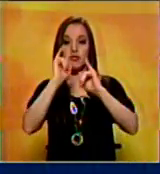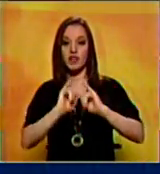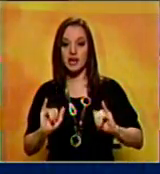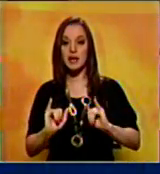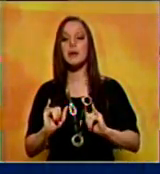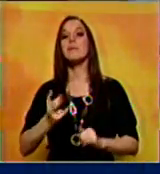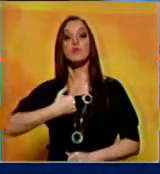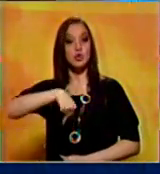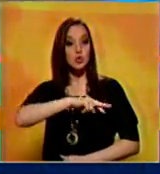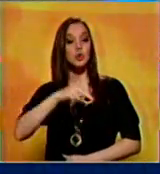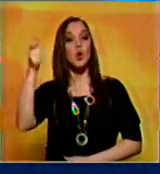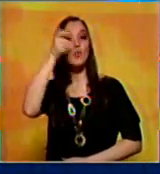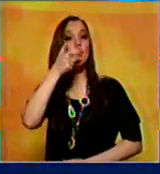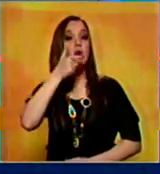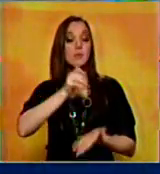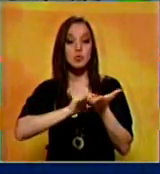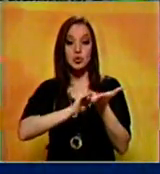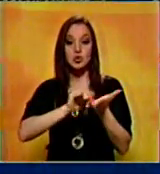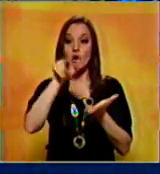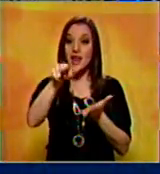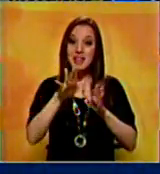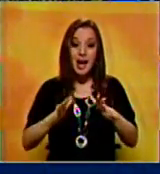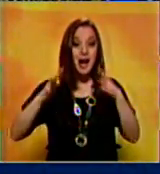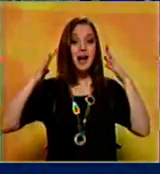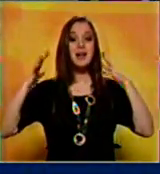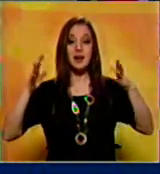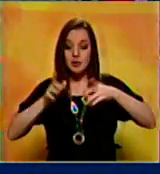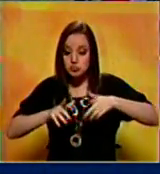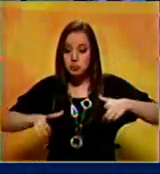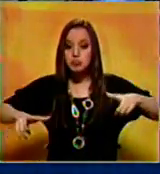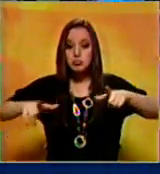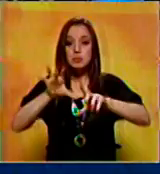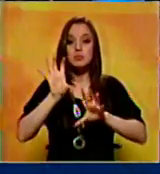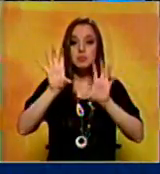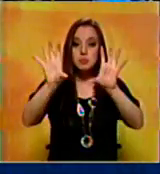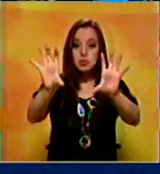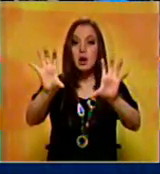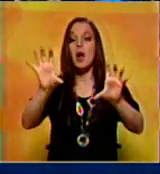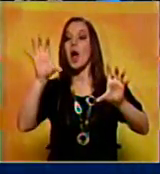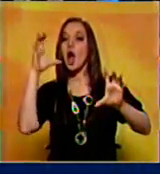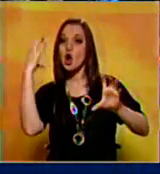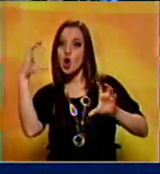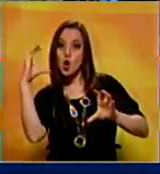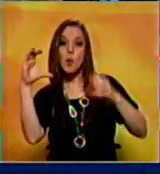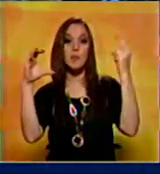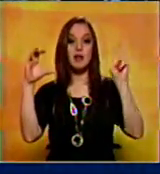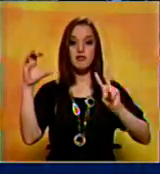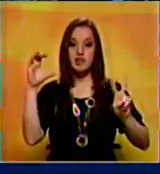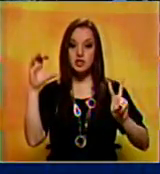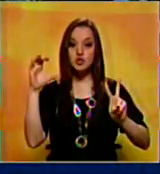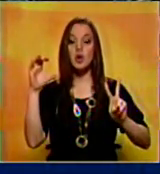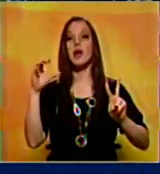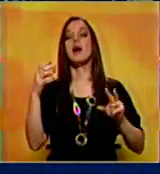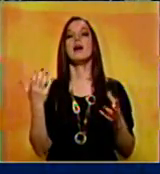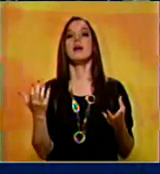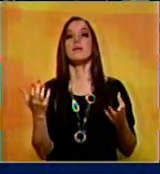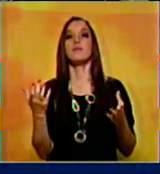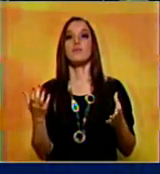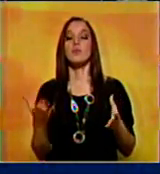soluciones para que esta gran región que es Colombia y Venezuela siga